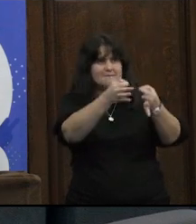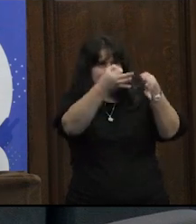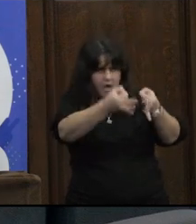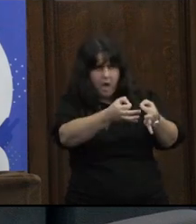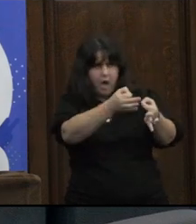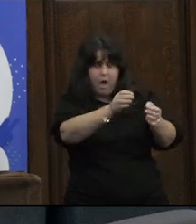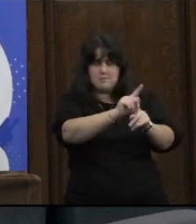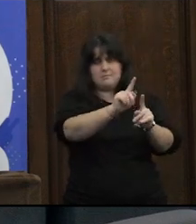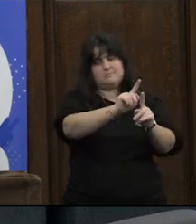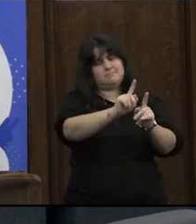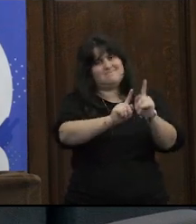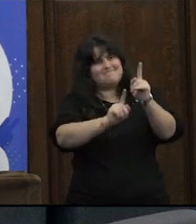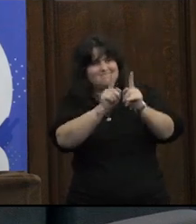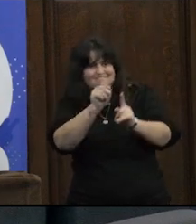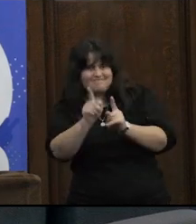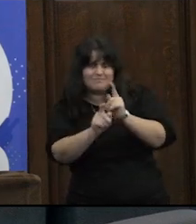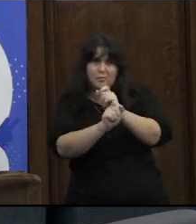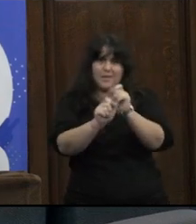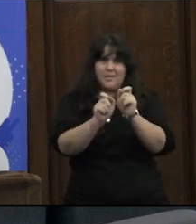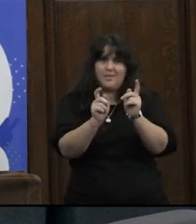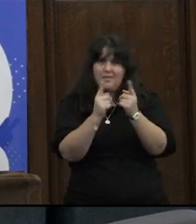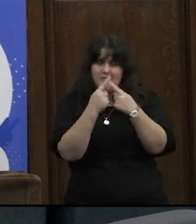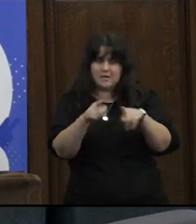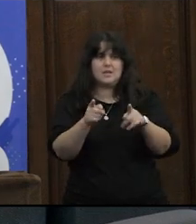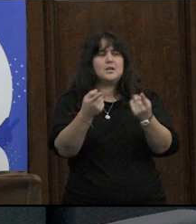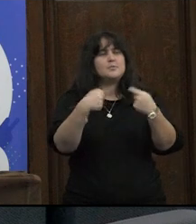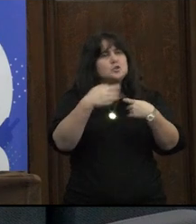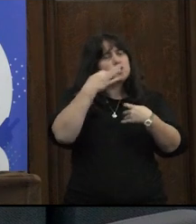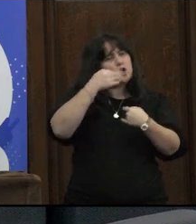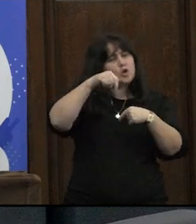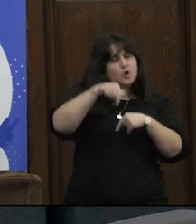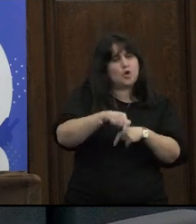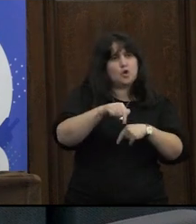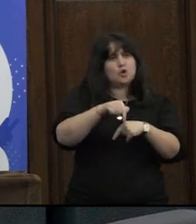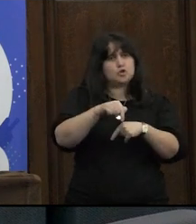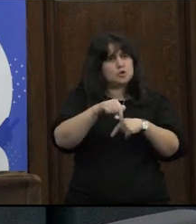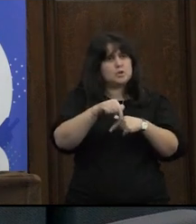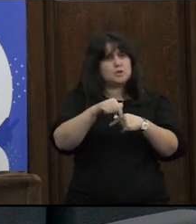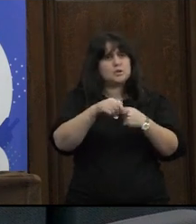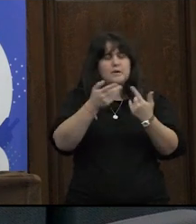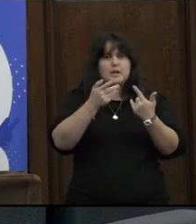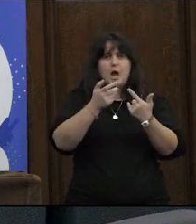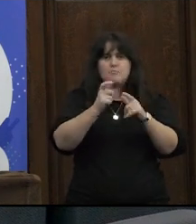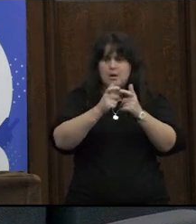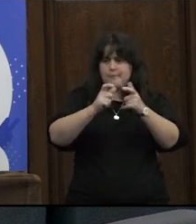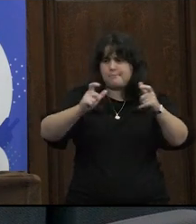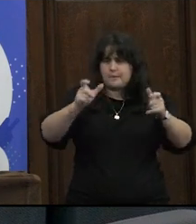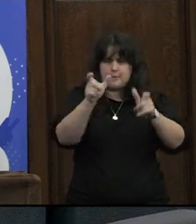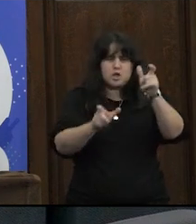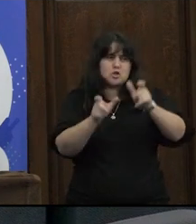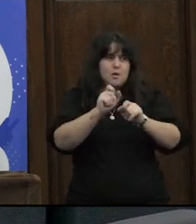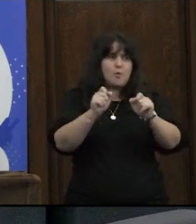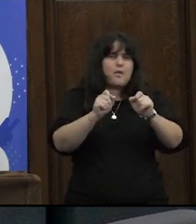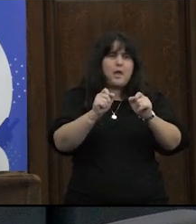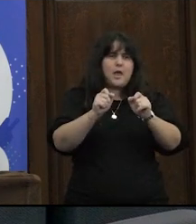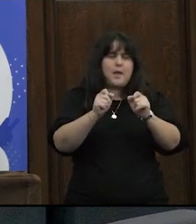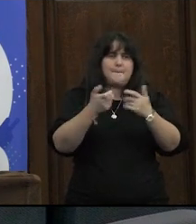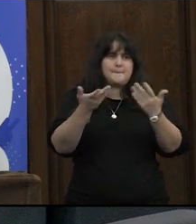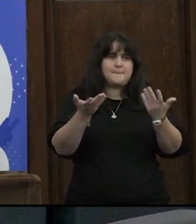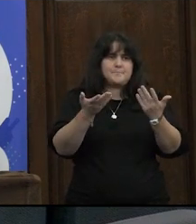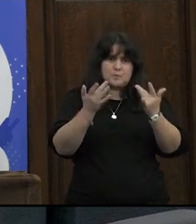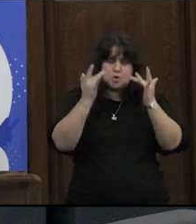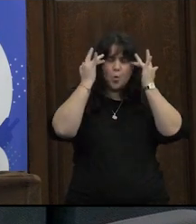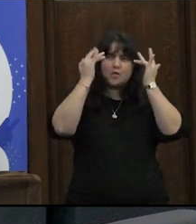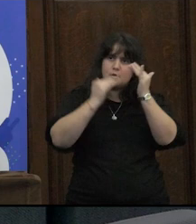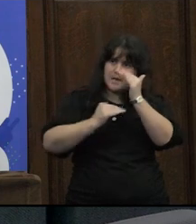entonces pero me parece que hoy hay mucho más personas que acceden a un nivel